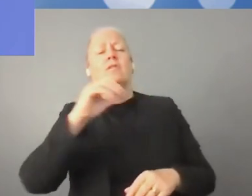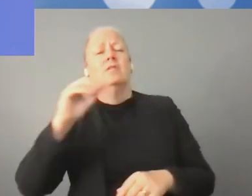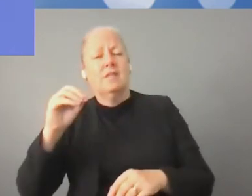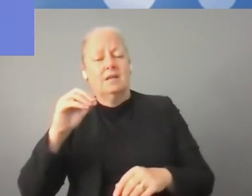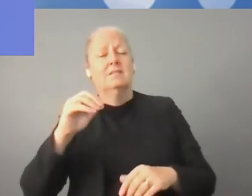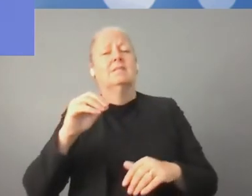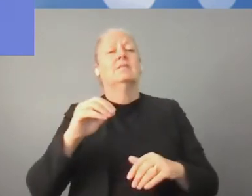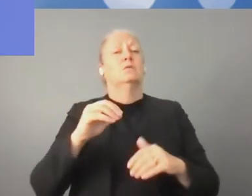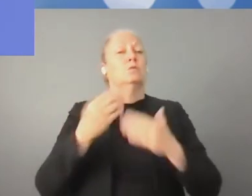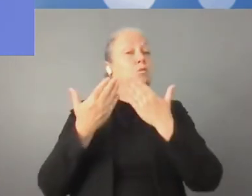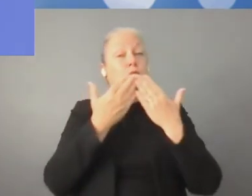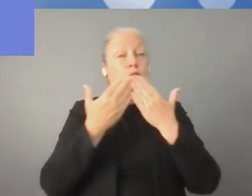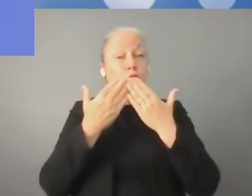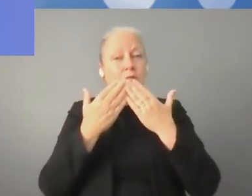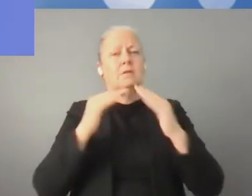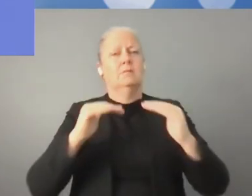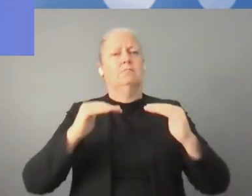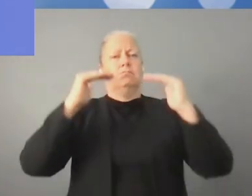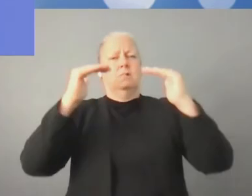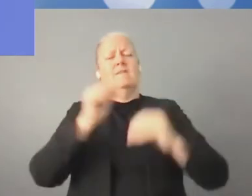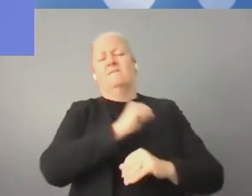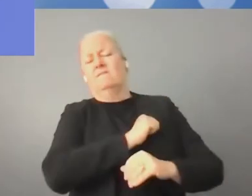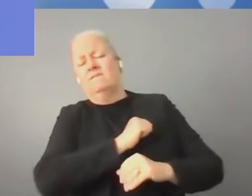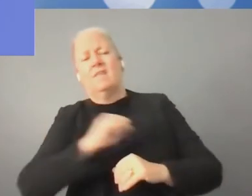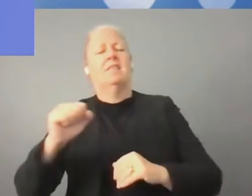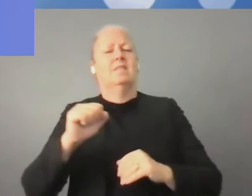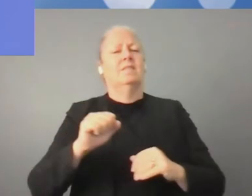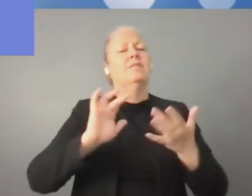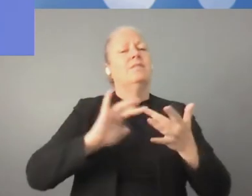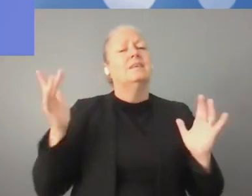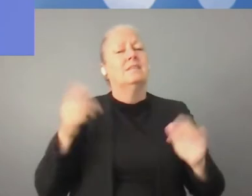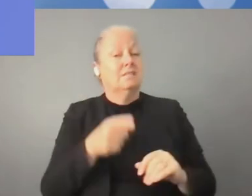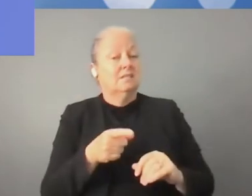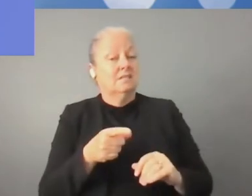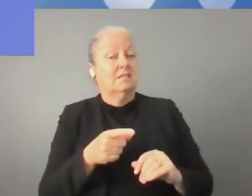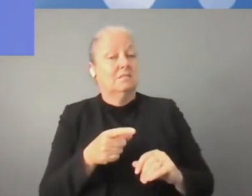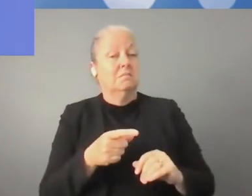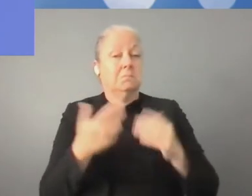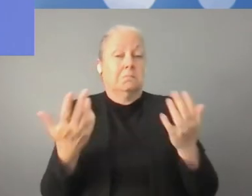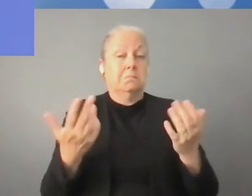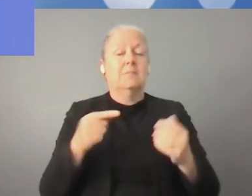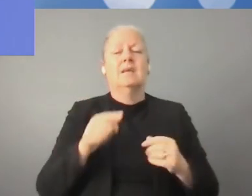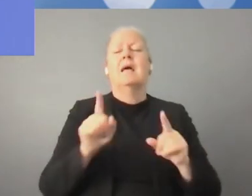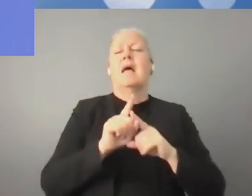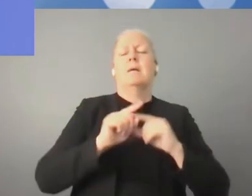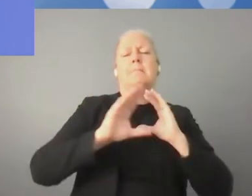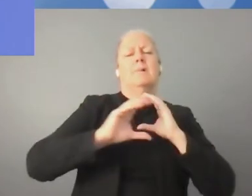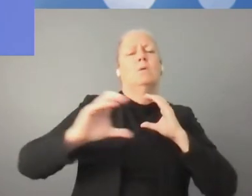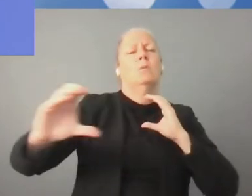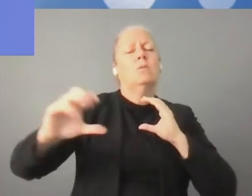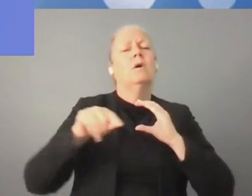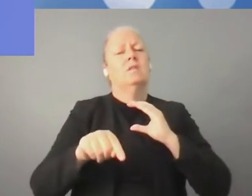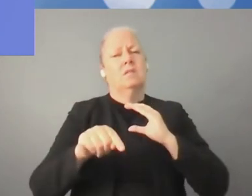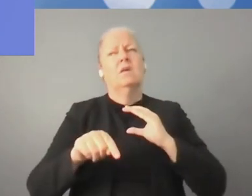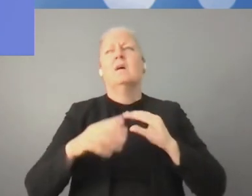europeo que se llama Open Education Network. ¿En qué consiste este proyecto? Pues queremos conectar a 30.000 escuelas